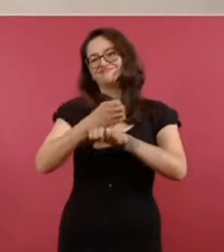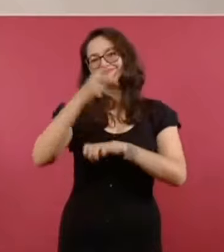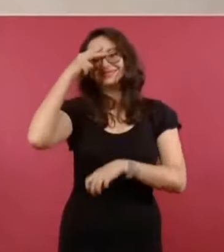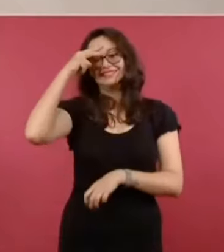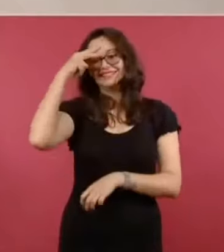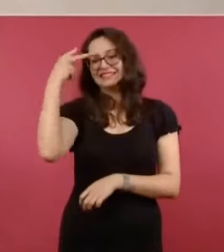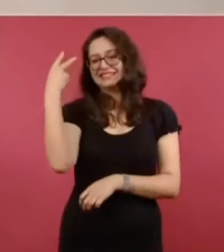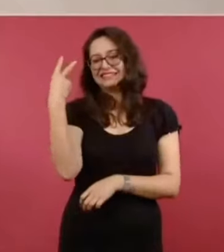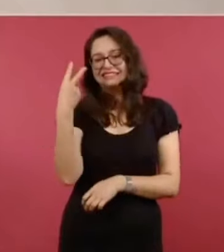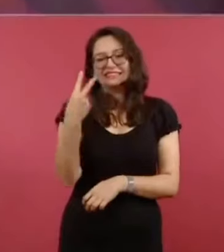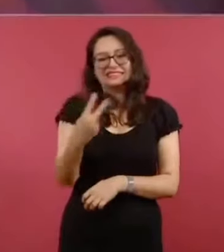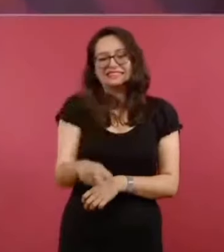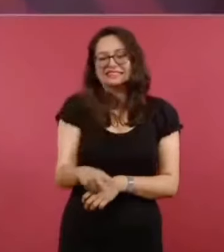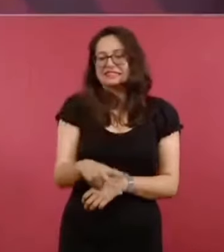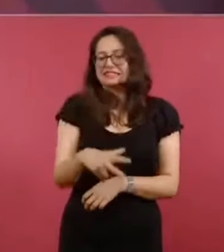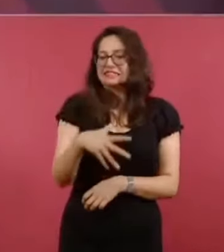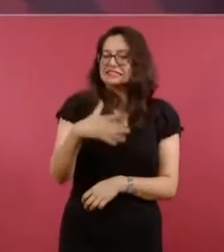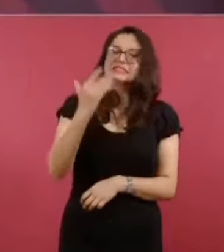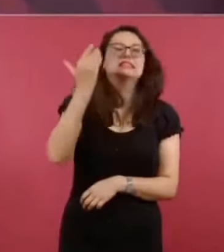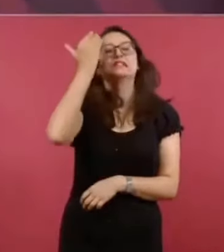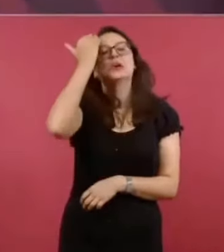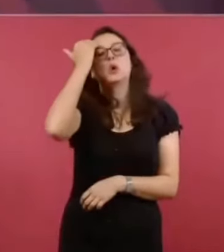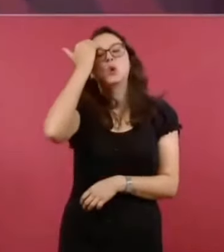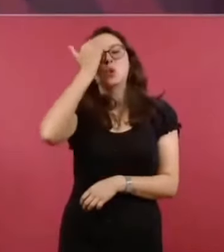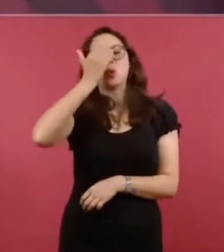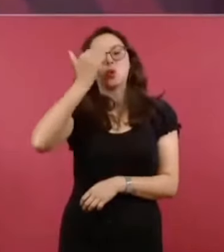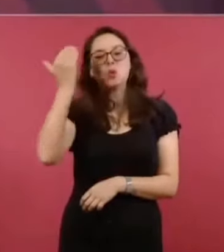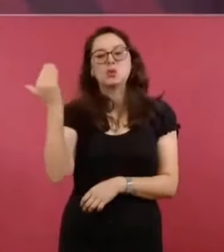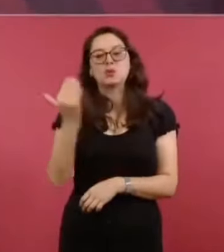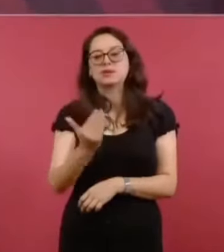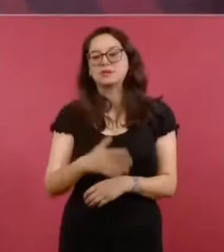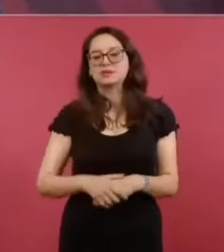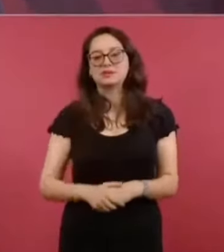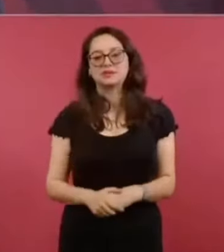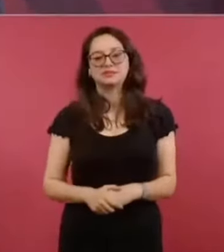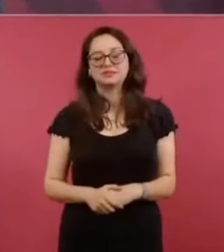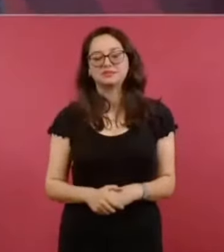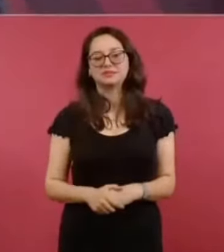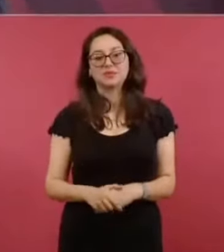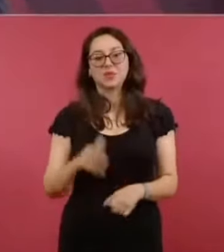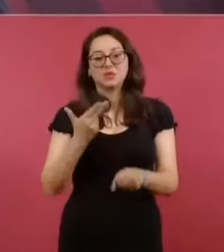de cómo tenían privatizadas las farmacias